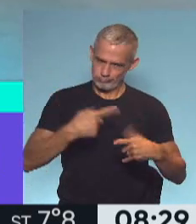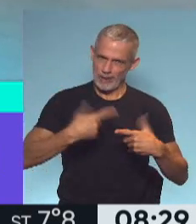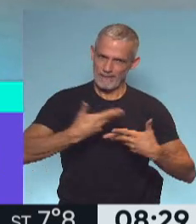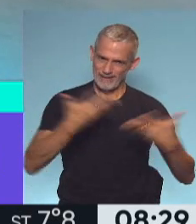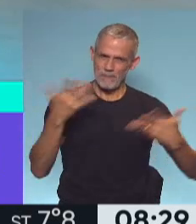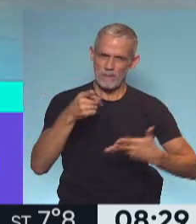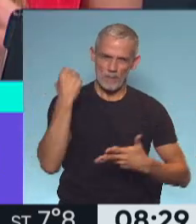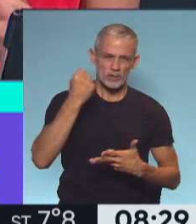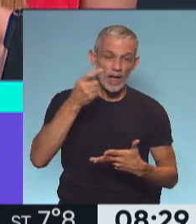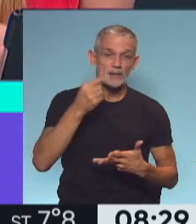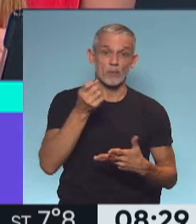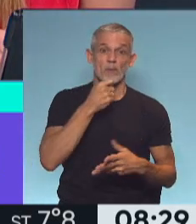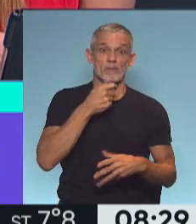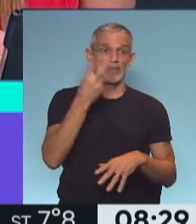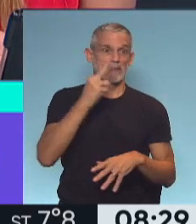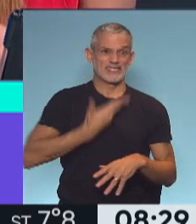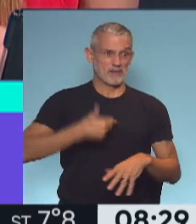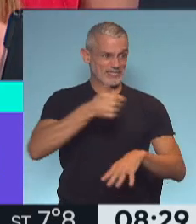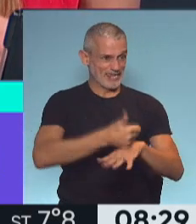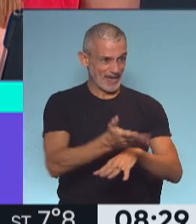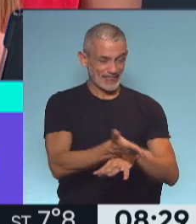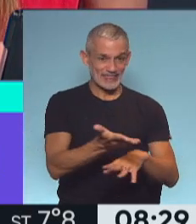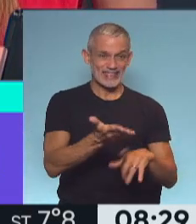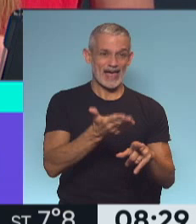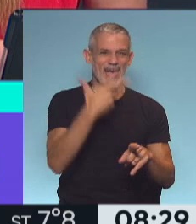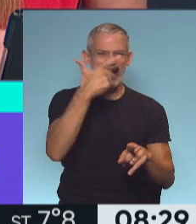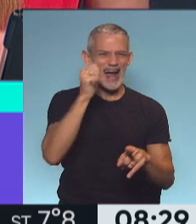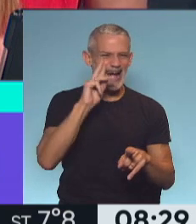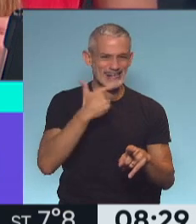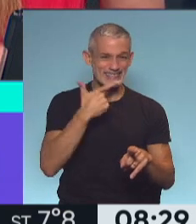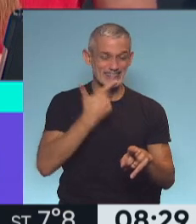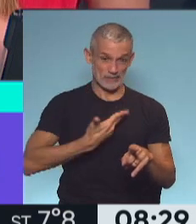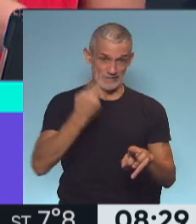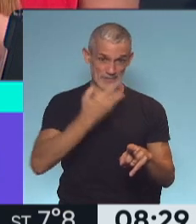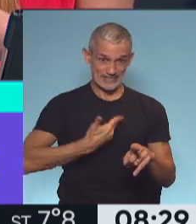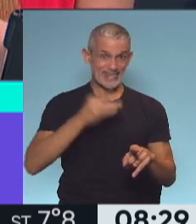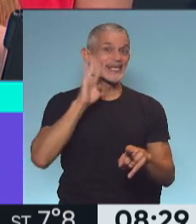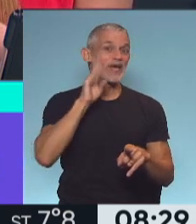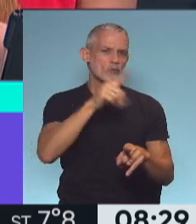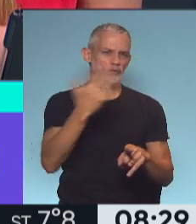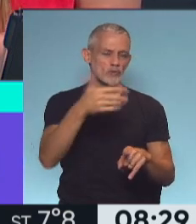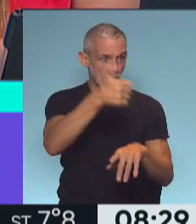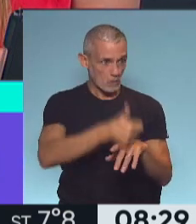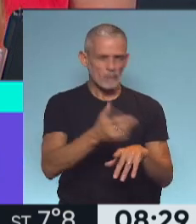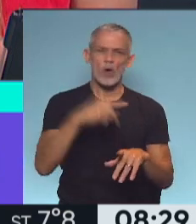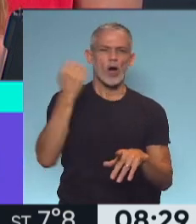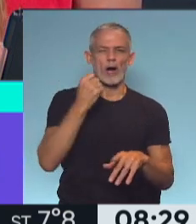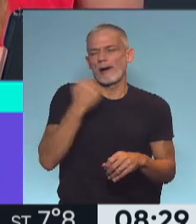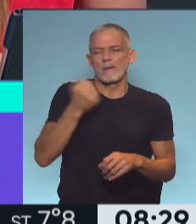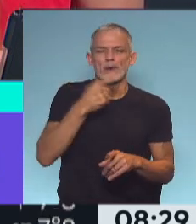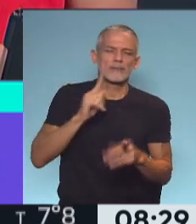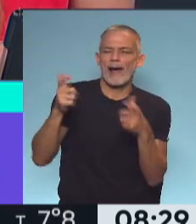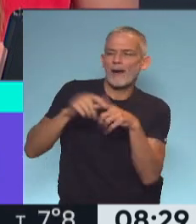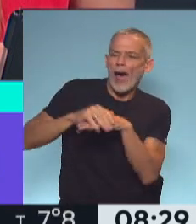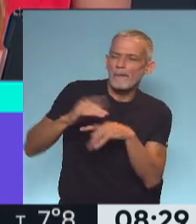por ejemplo, estaba la vicepresidenta Kamala Harris de Estados Unidos, digo, donde habló fue importante, no es que lo dijo... En una